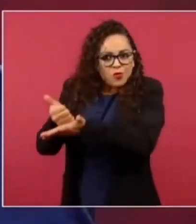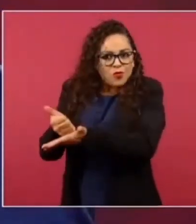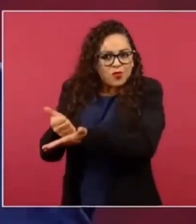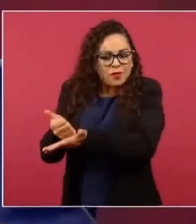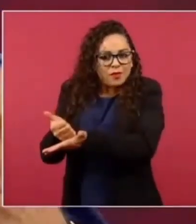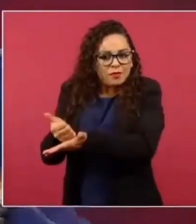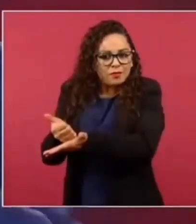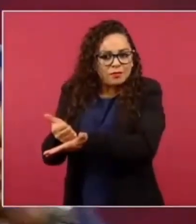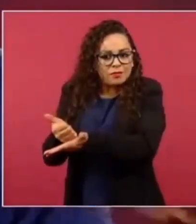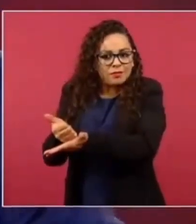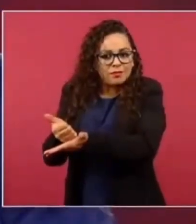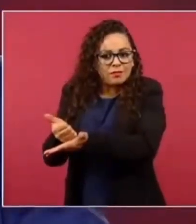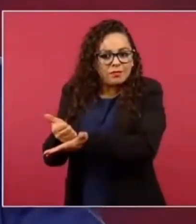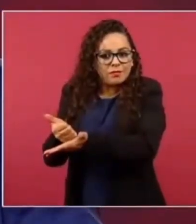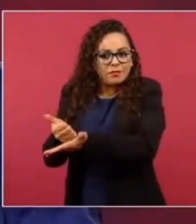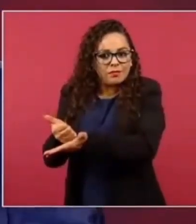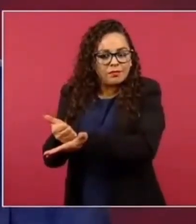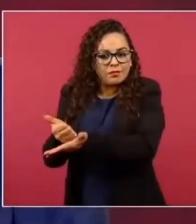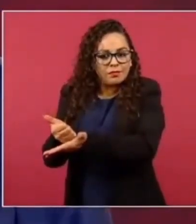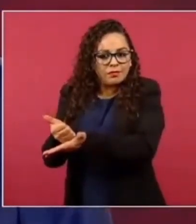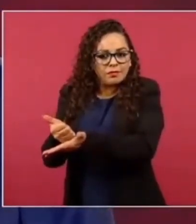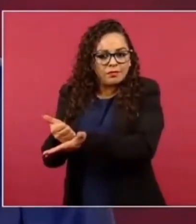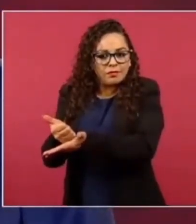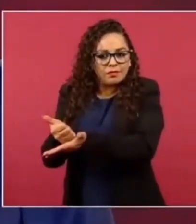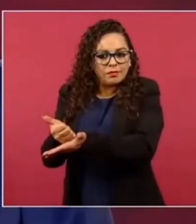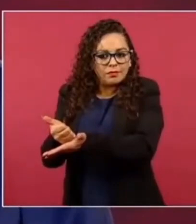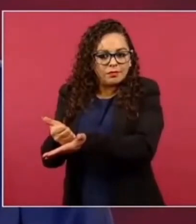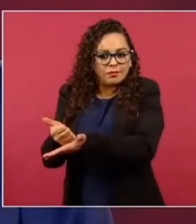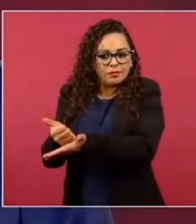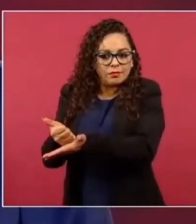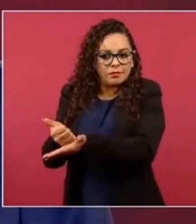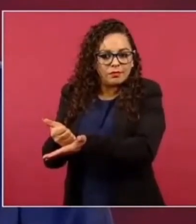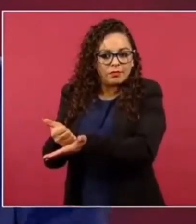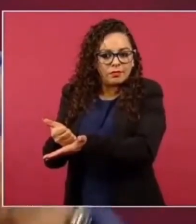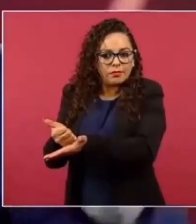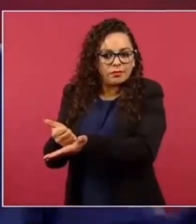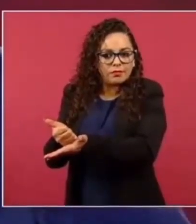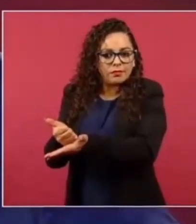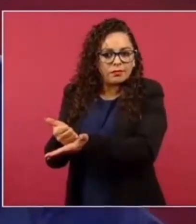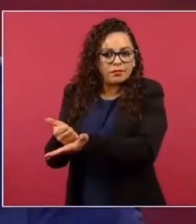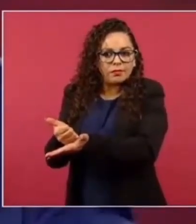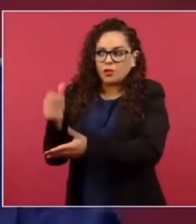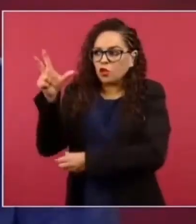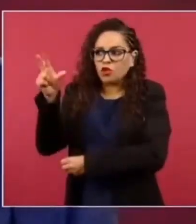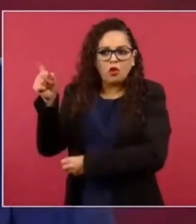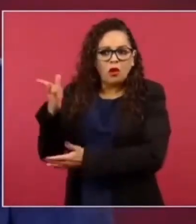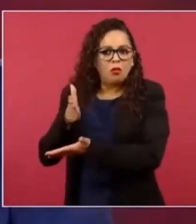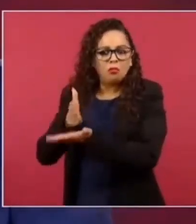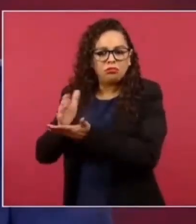y se mete y lo defiende?